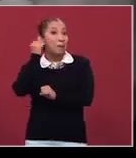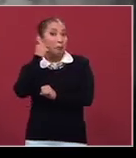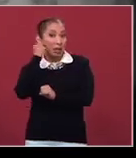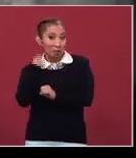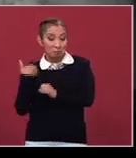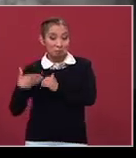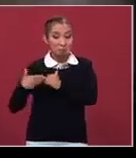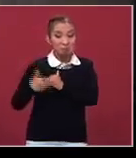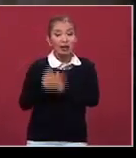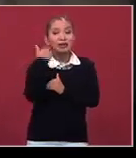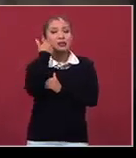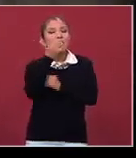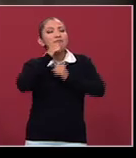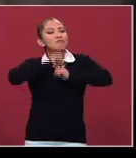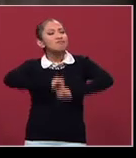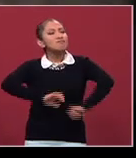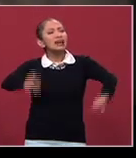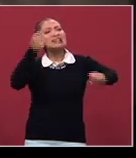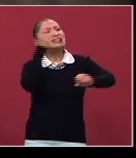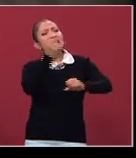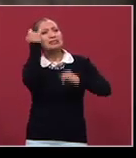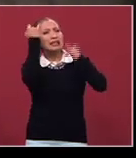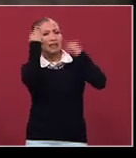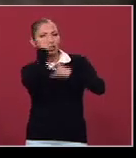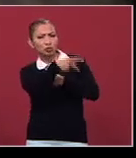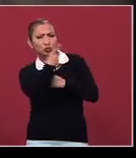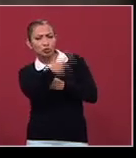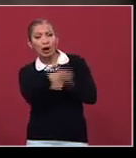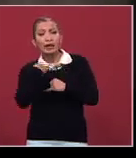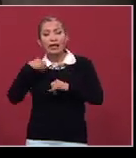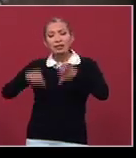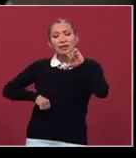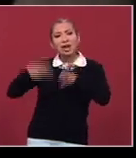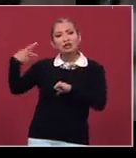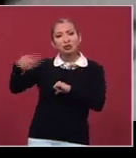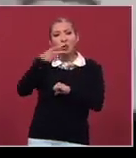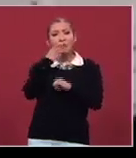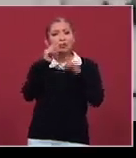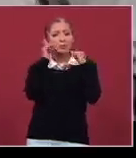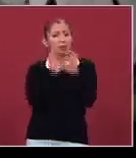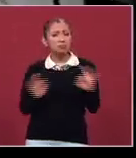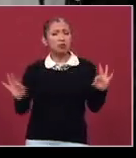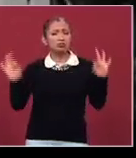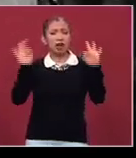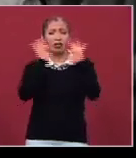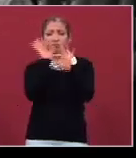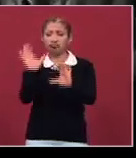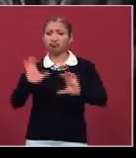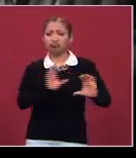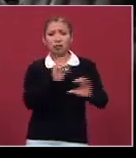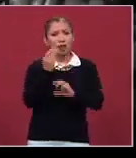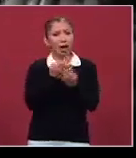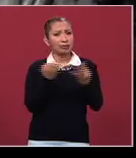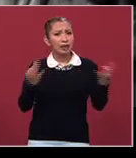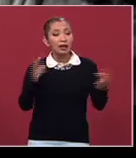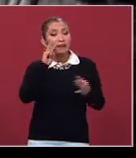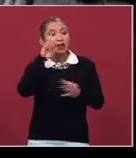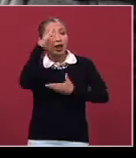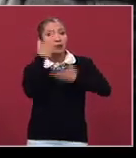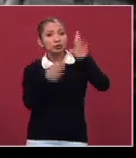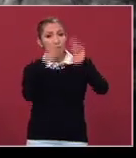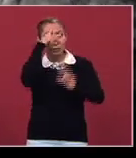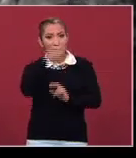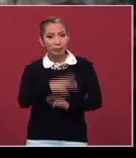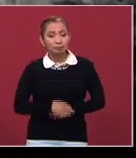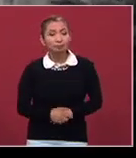Zapata, se pretenden difundir el pensamiento y las acciones del líder agrario más importante de que diera la Revolución